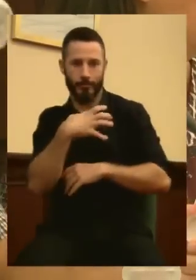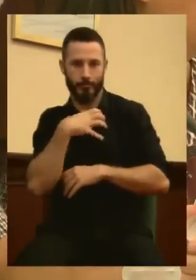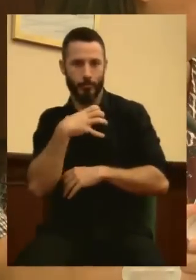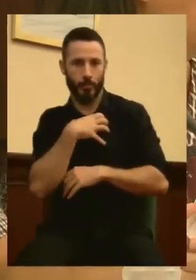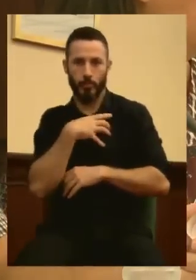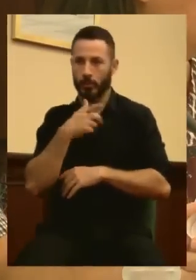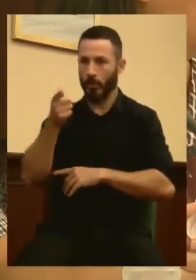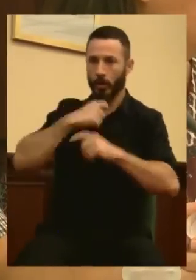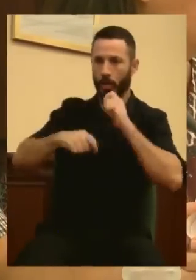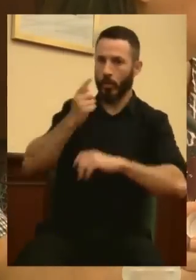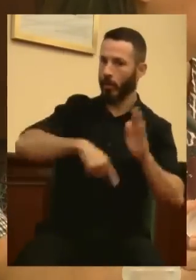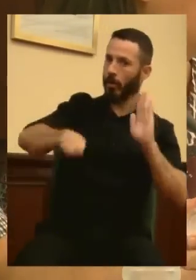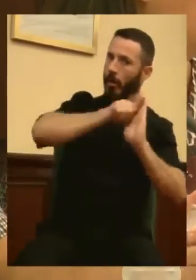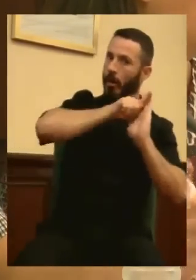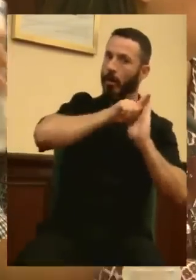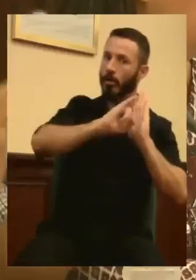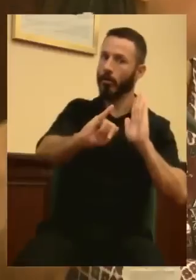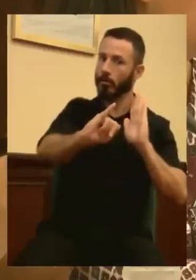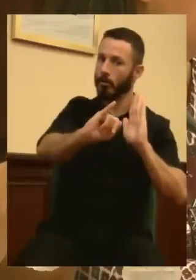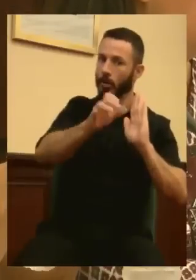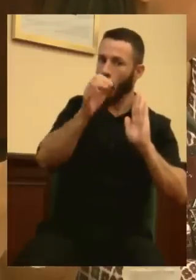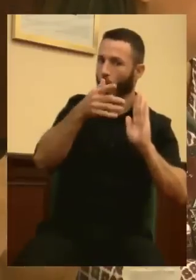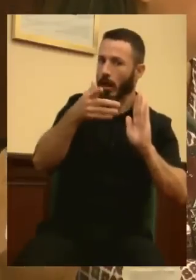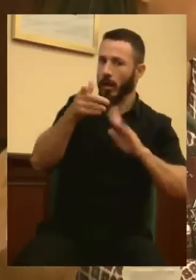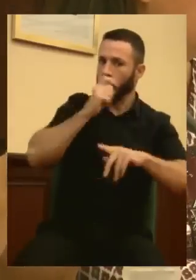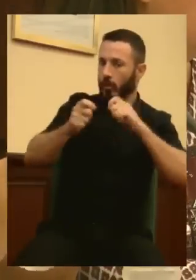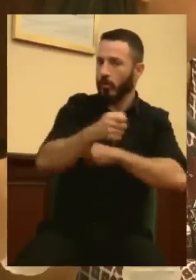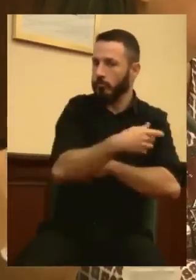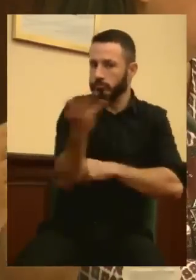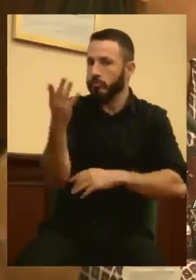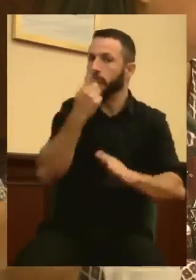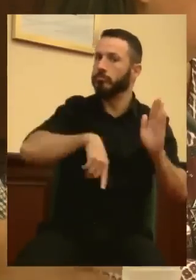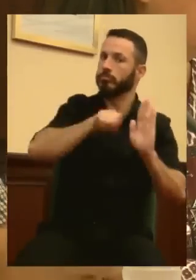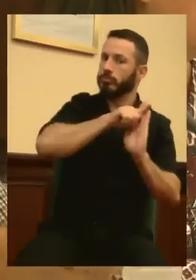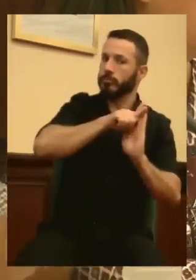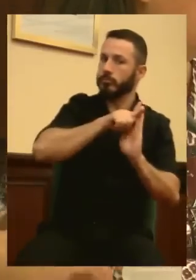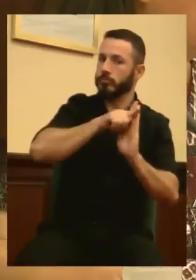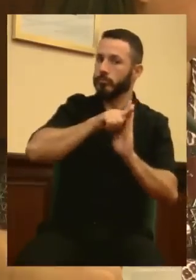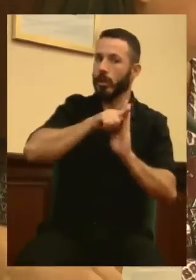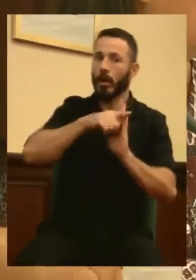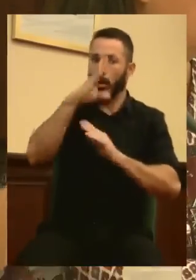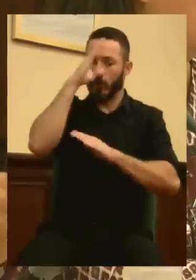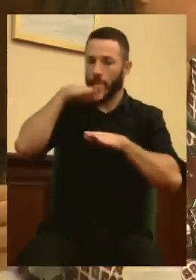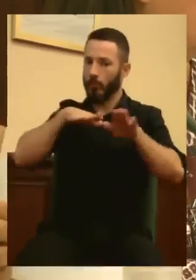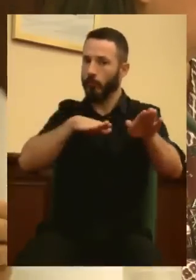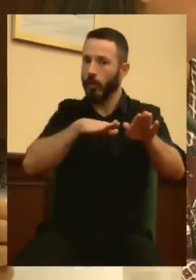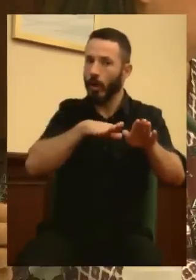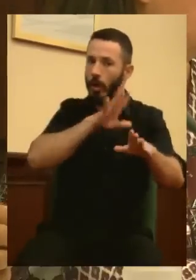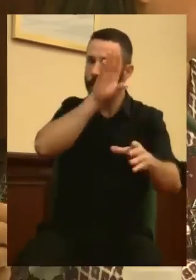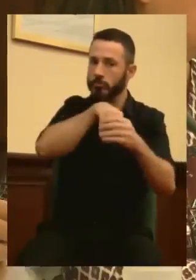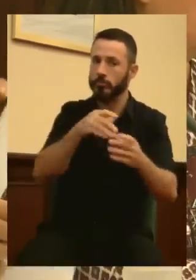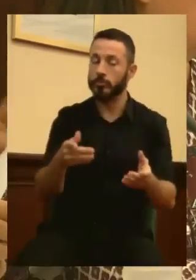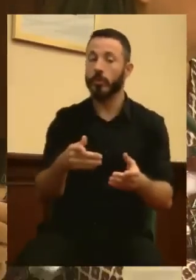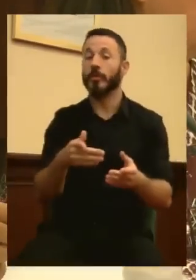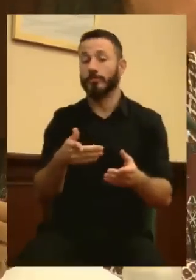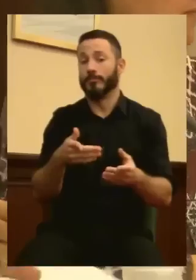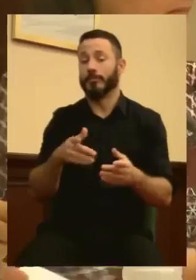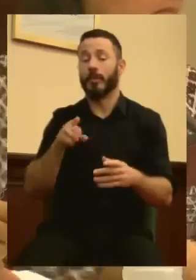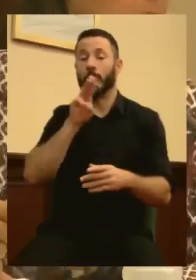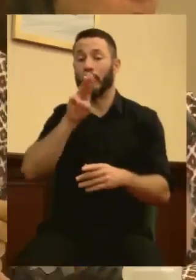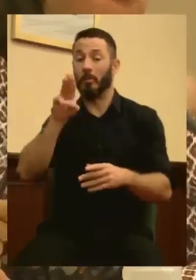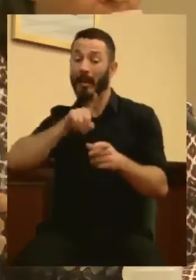inscritas y participar, como cualquier otra entidad, en dicho desfile de carnaval. Así era su participación,